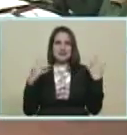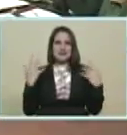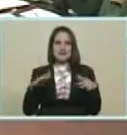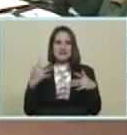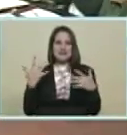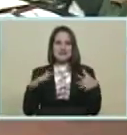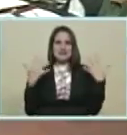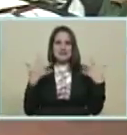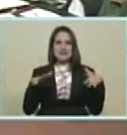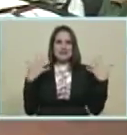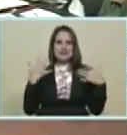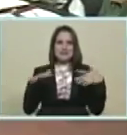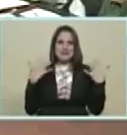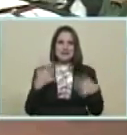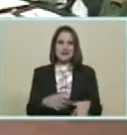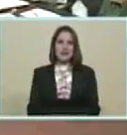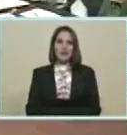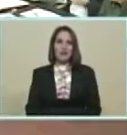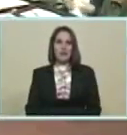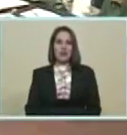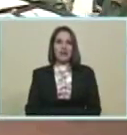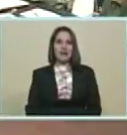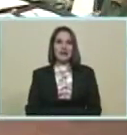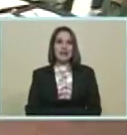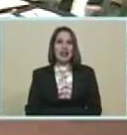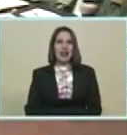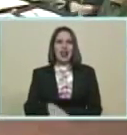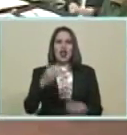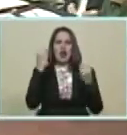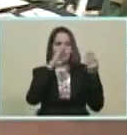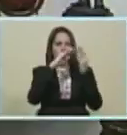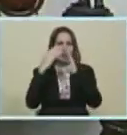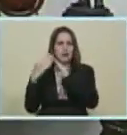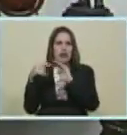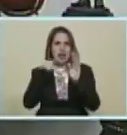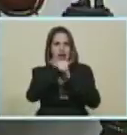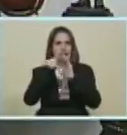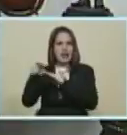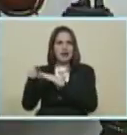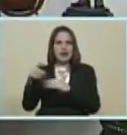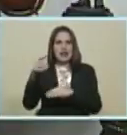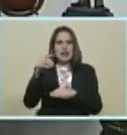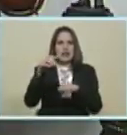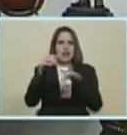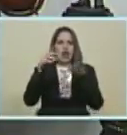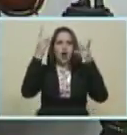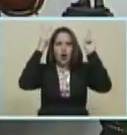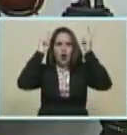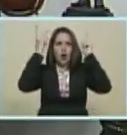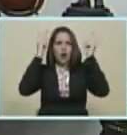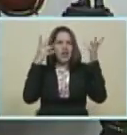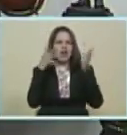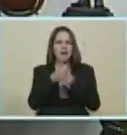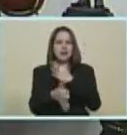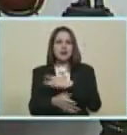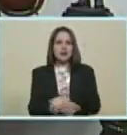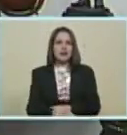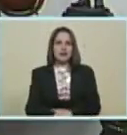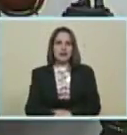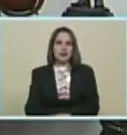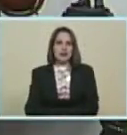Entonces presidente ¿Cómo fue que tú Conseguiste las primeras Comunidades que llevaste Los conejos? ¿Qué te pasó En las primeras comunidades?